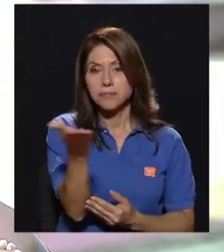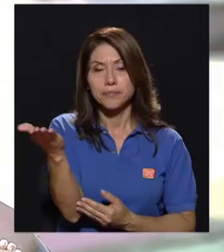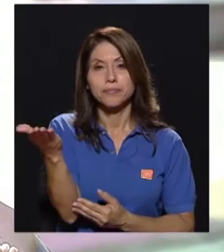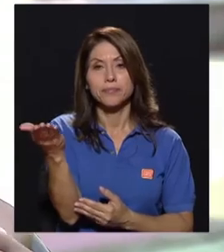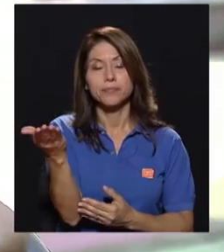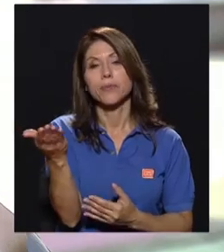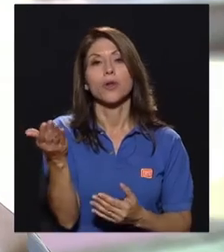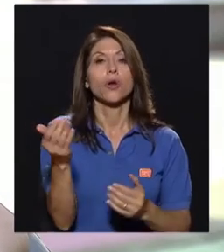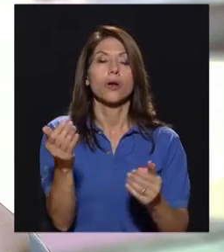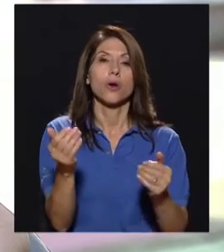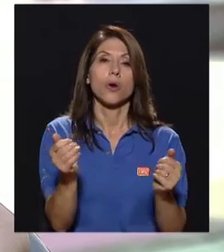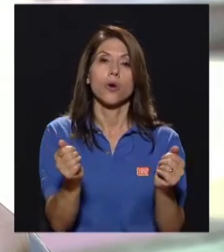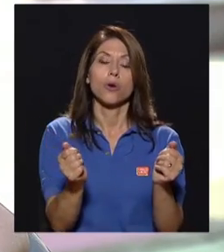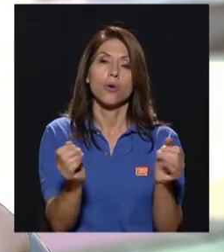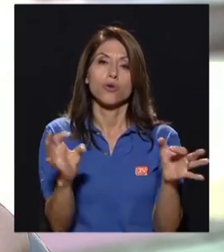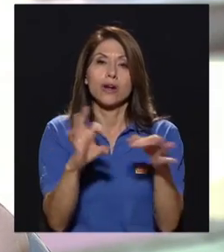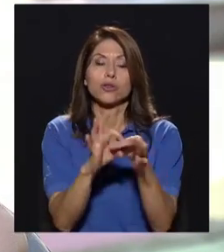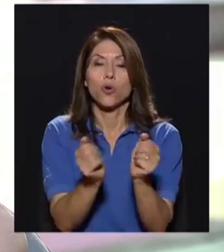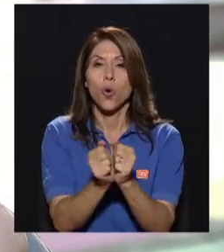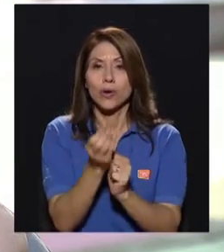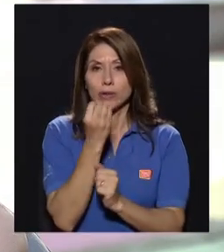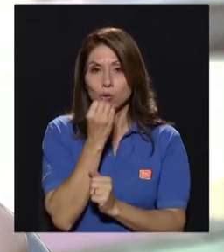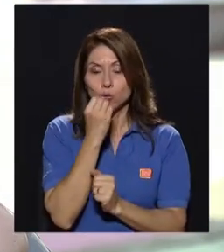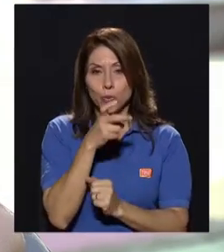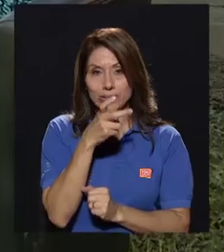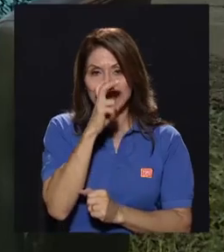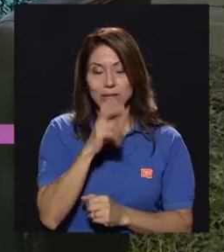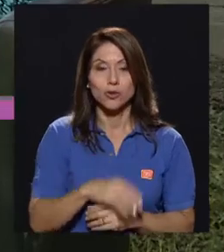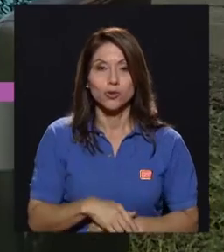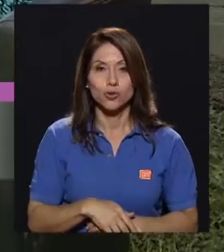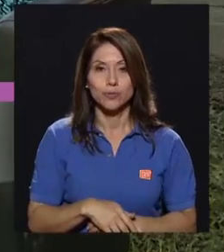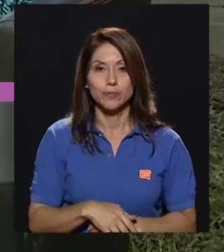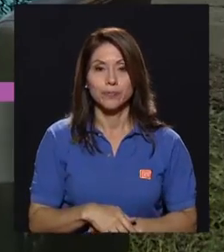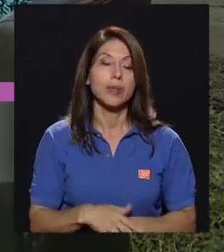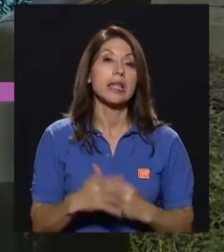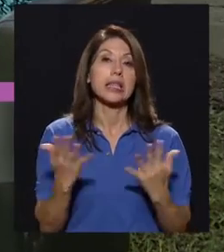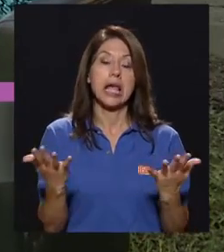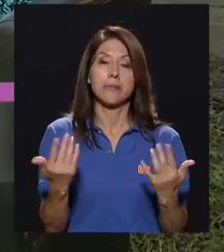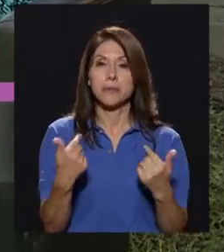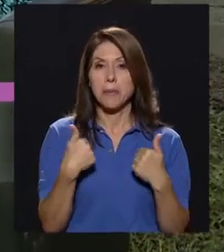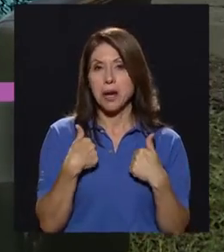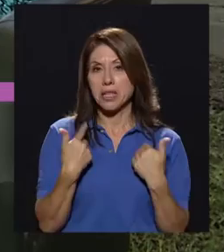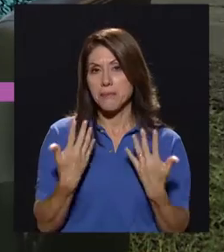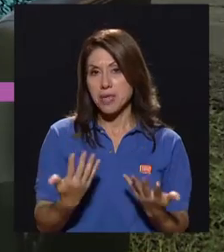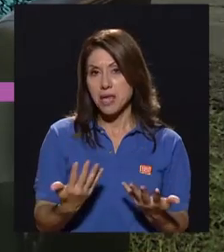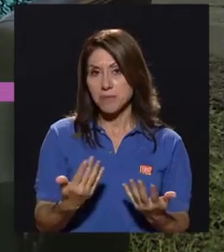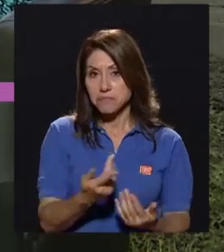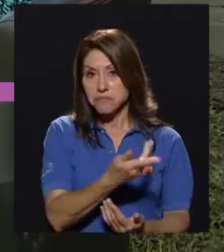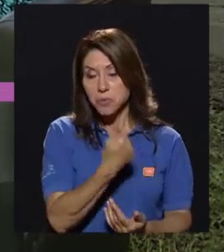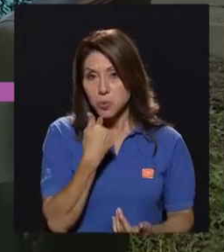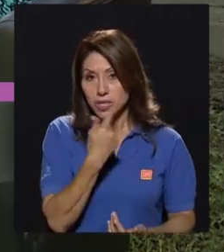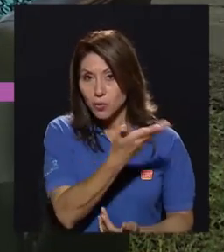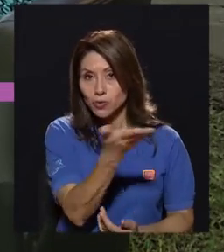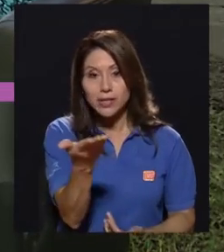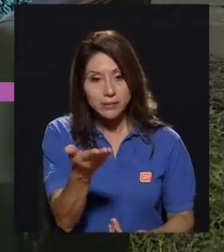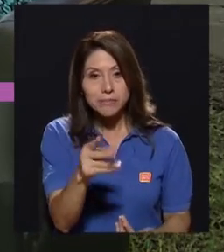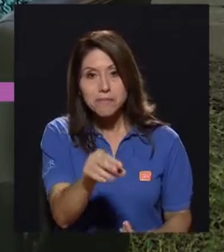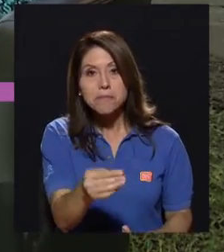los televidentes en relación al consumo de insectos. Ya, digamos, de parte mía, es probarlos.